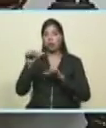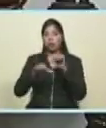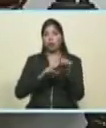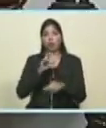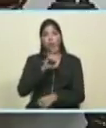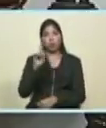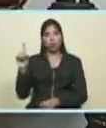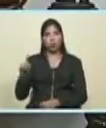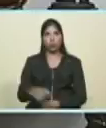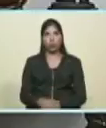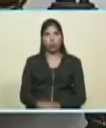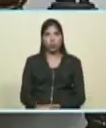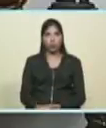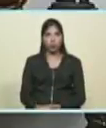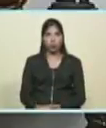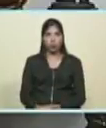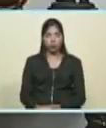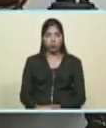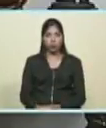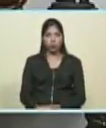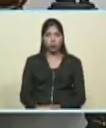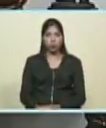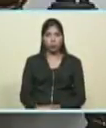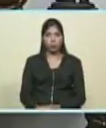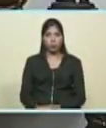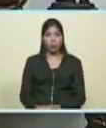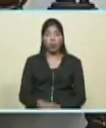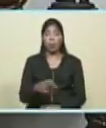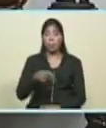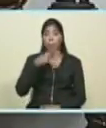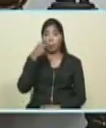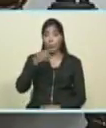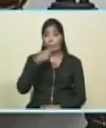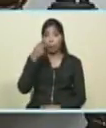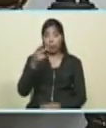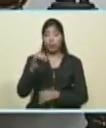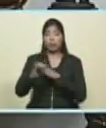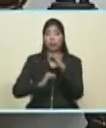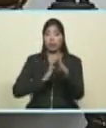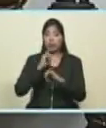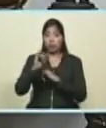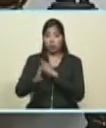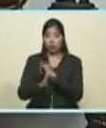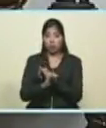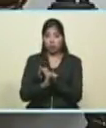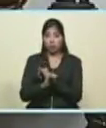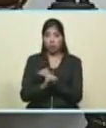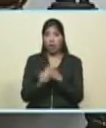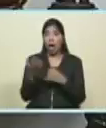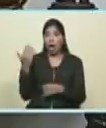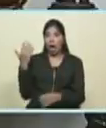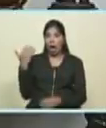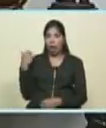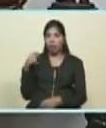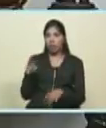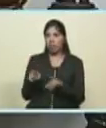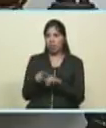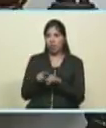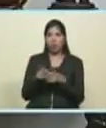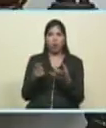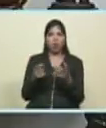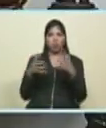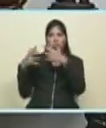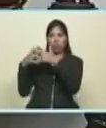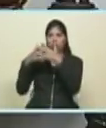XXI la política internacional donde Venezuela era el patio trasero del imperio estadounidense